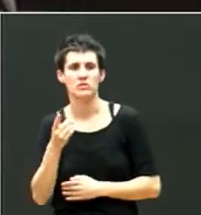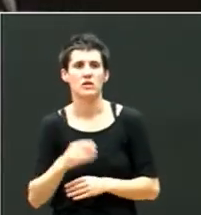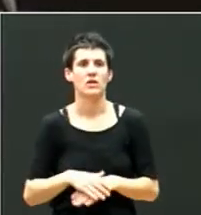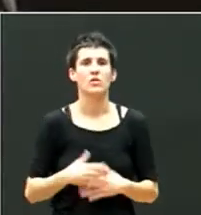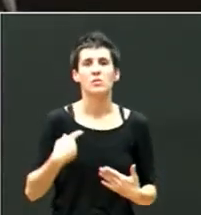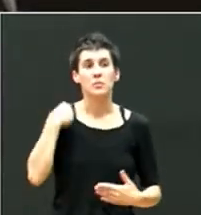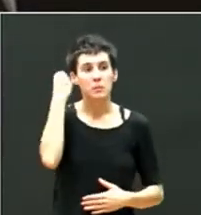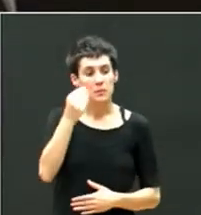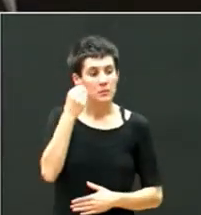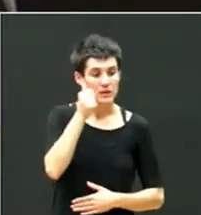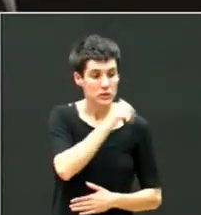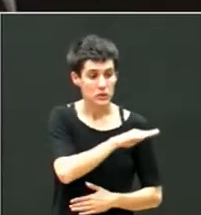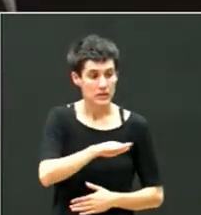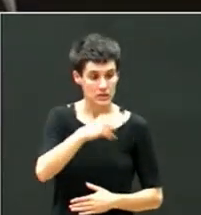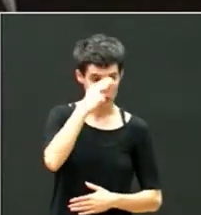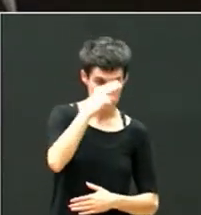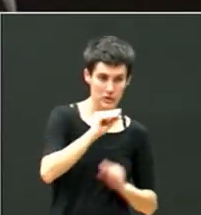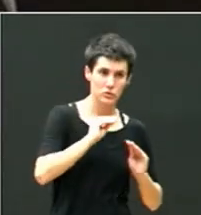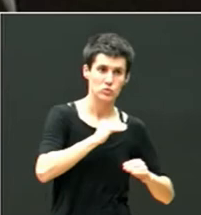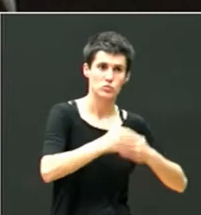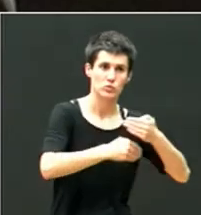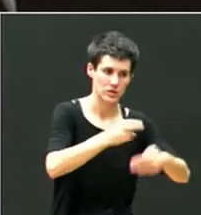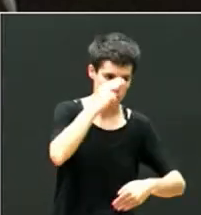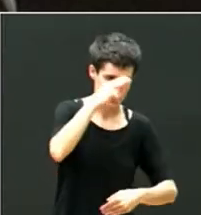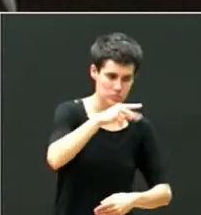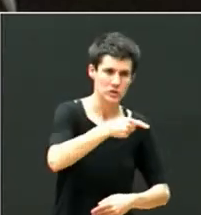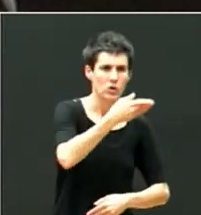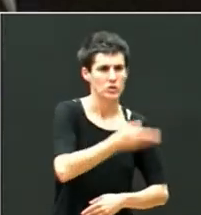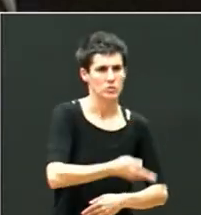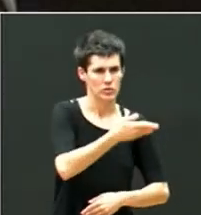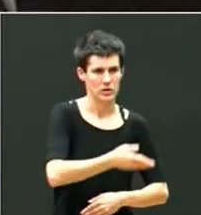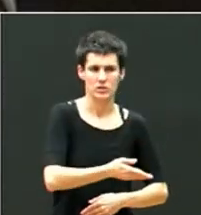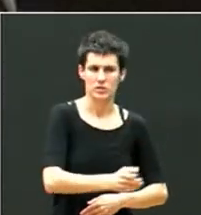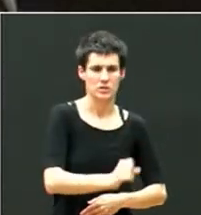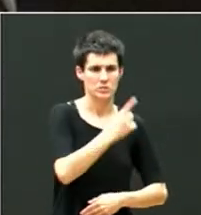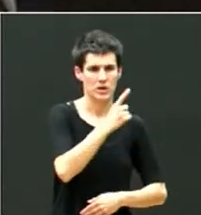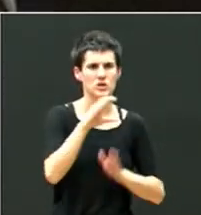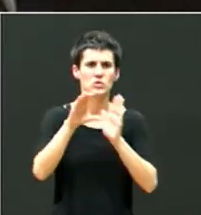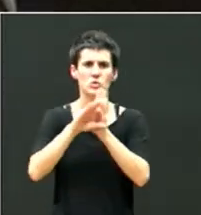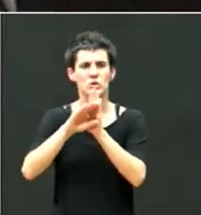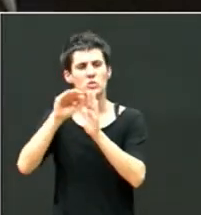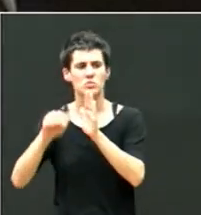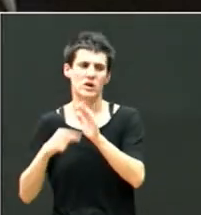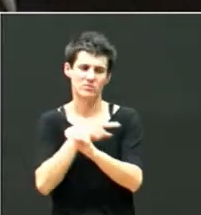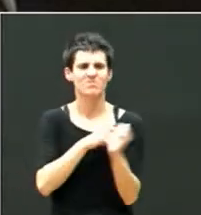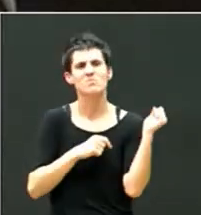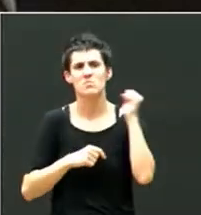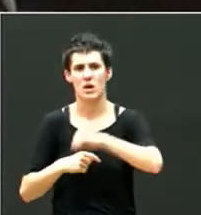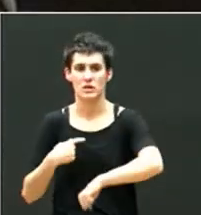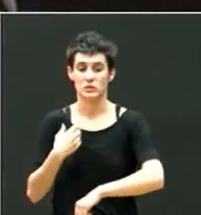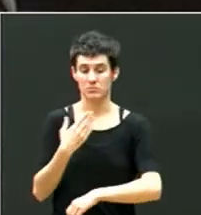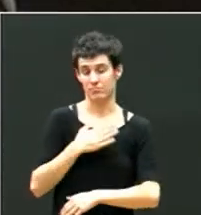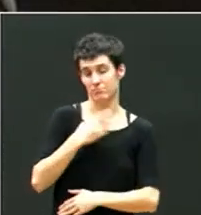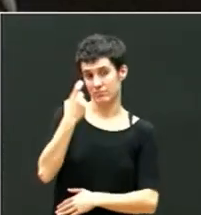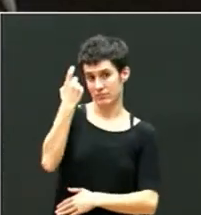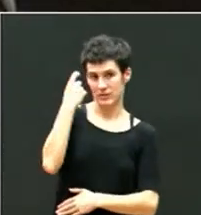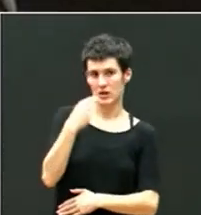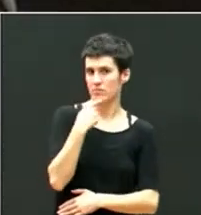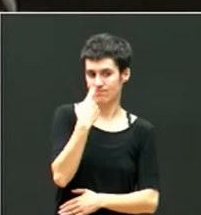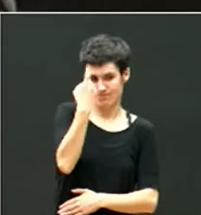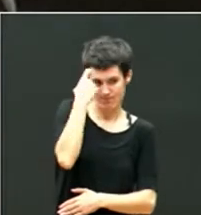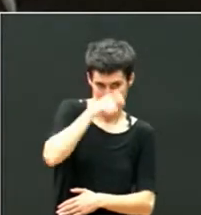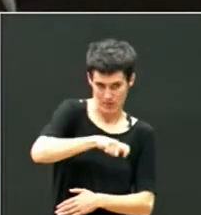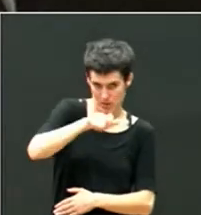y su proceso es más importante que el currículum. Yo así se lo quiero decir a mis alumnos y es que si uno no tiene la